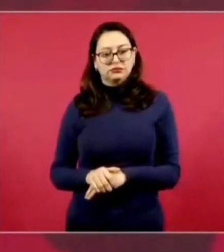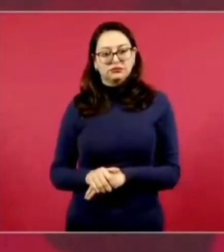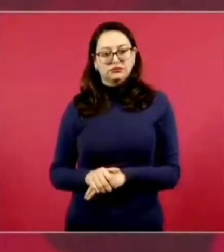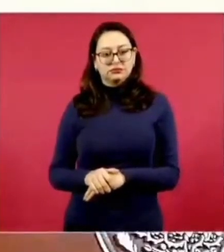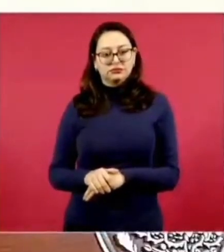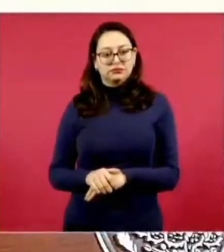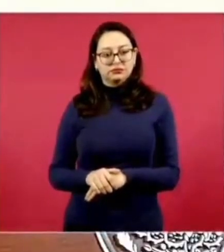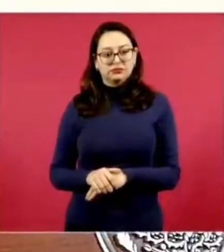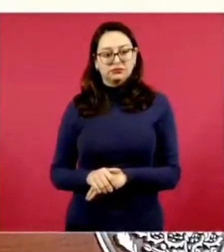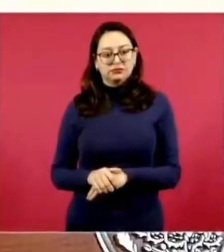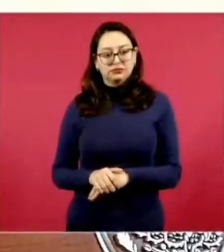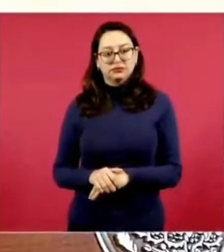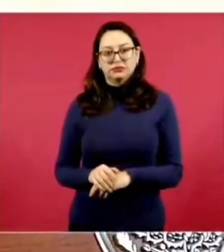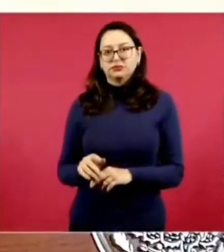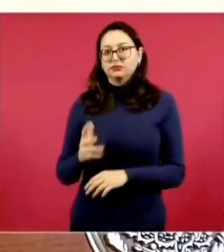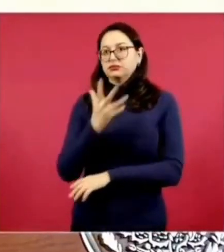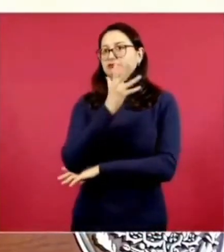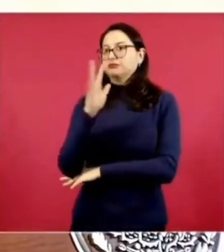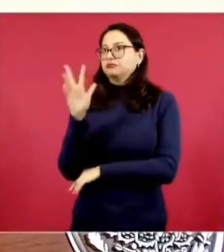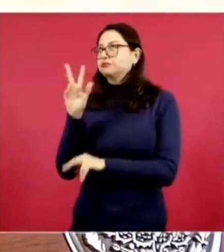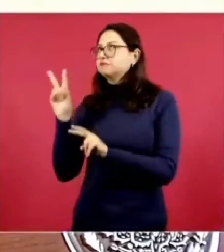ver ver ver los árboles